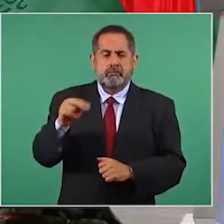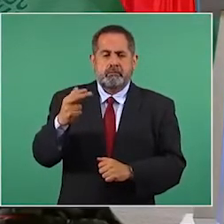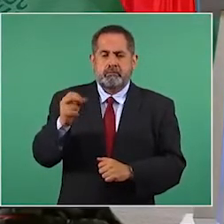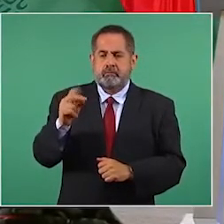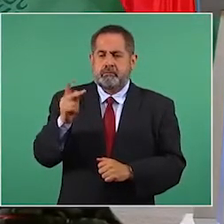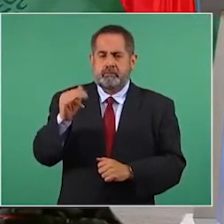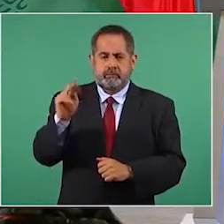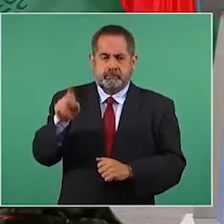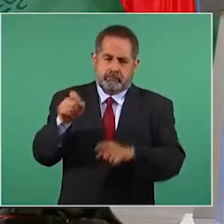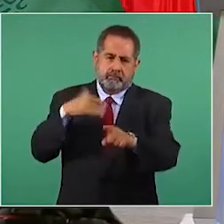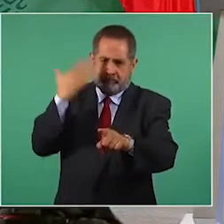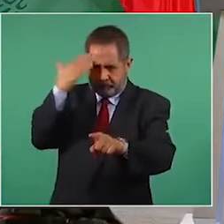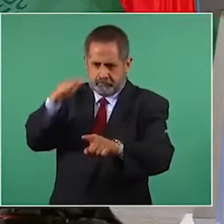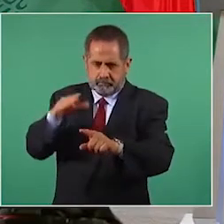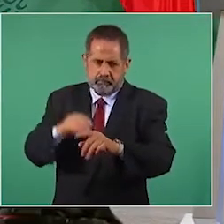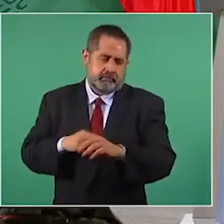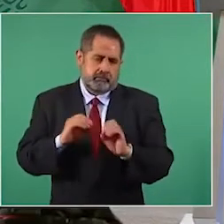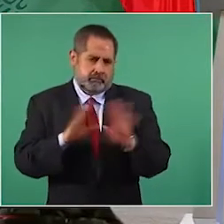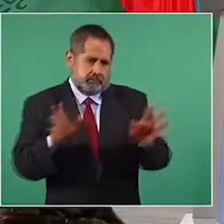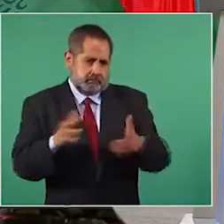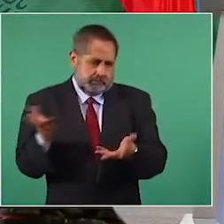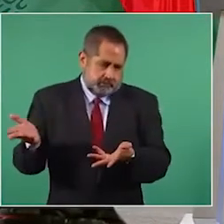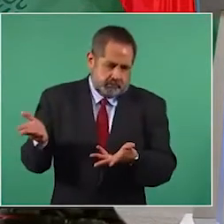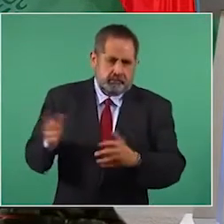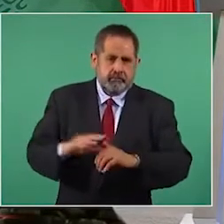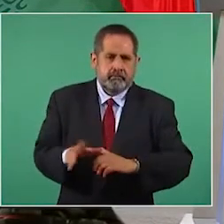Sí, sabes. Por supuesto. Bueno.